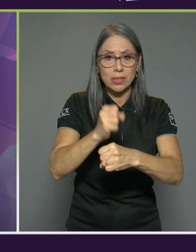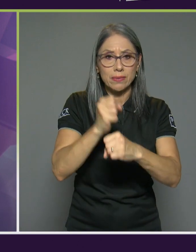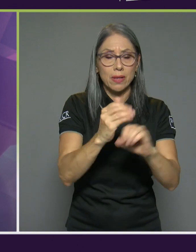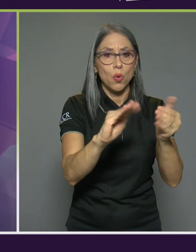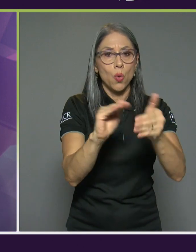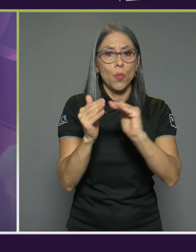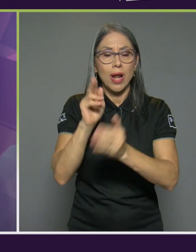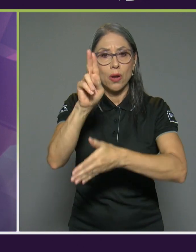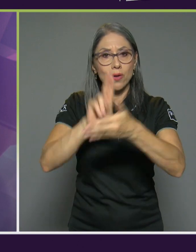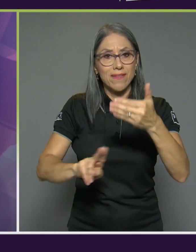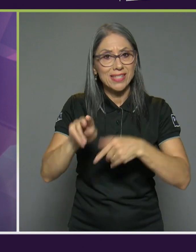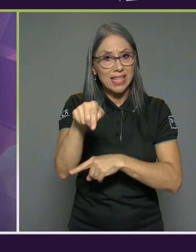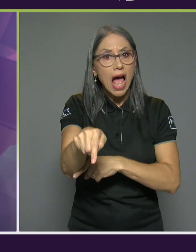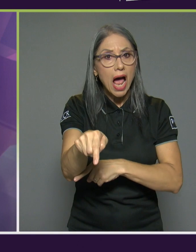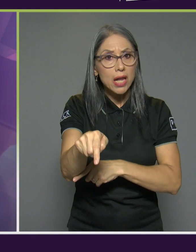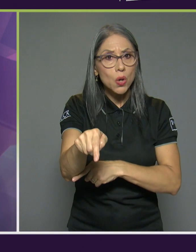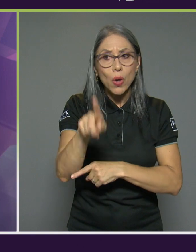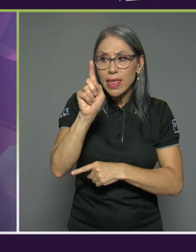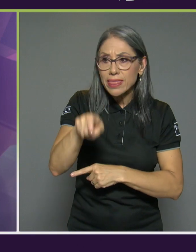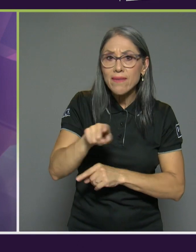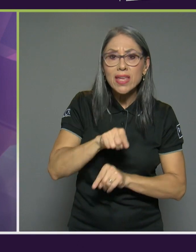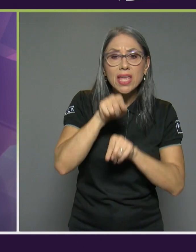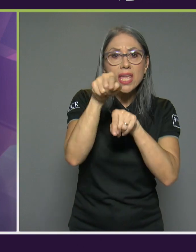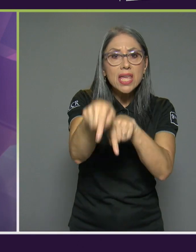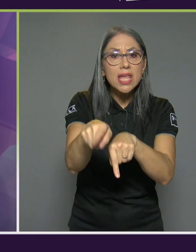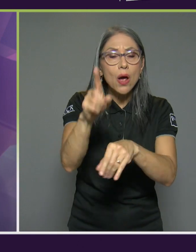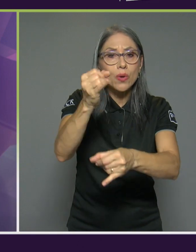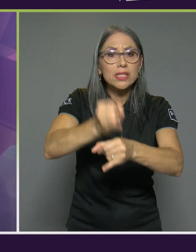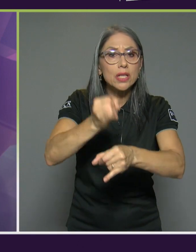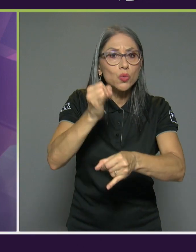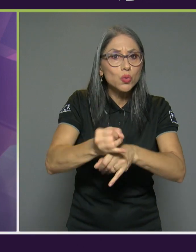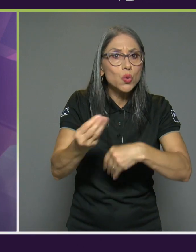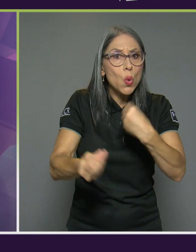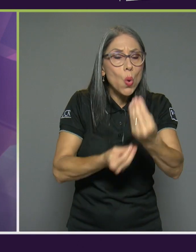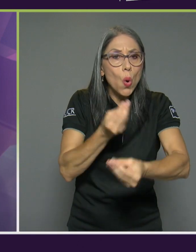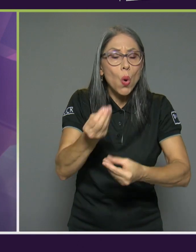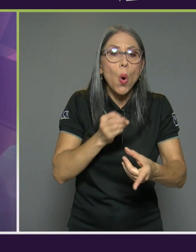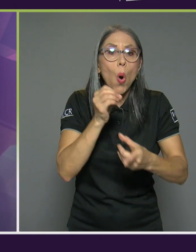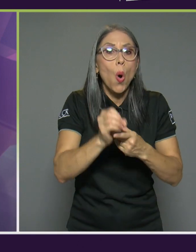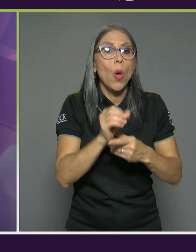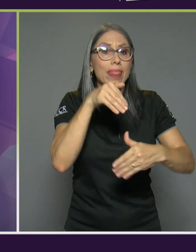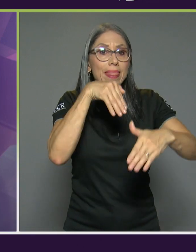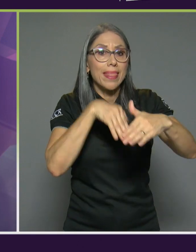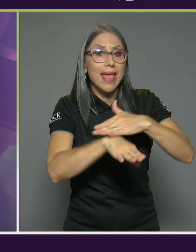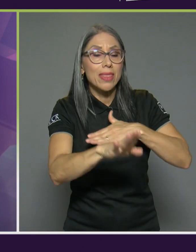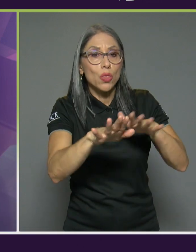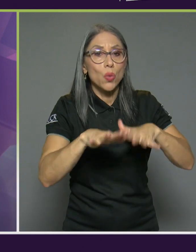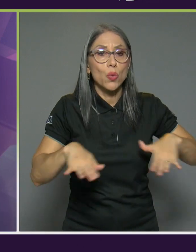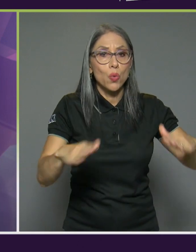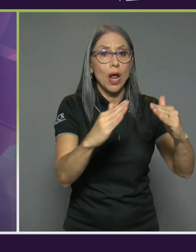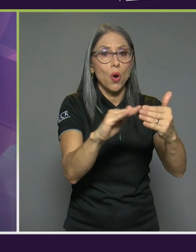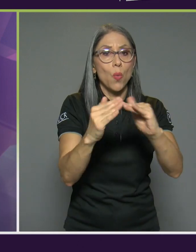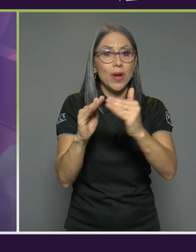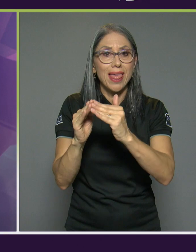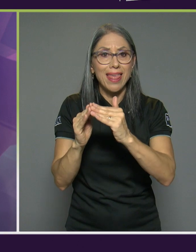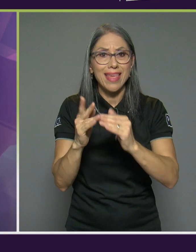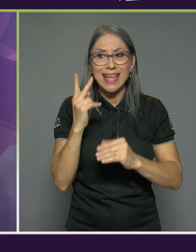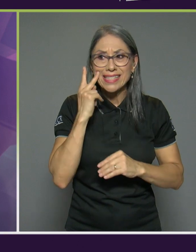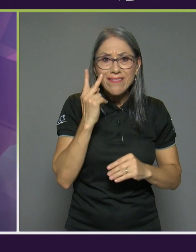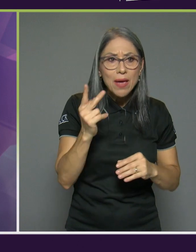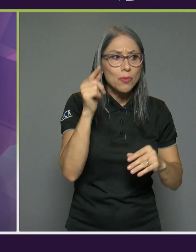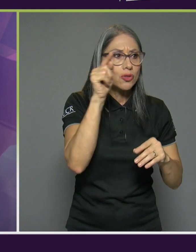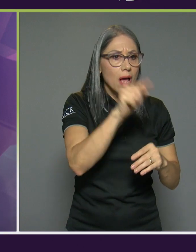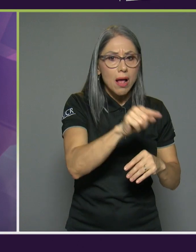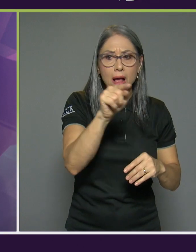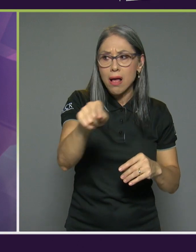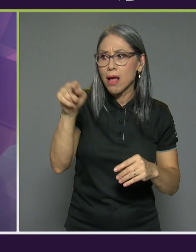universidad dentro de una institución de bien social o dentro de una comunidad si vemos todo el círculo todos estamos